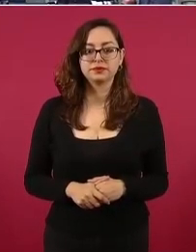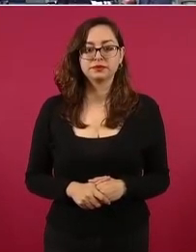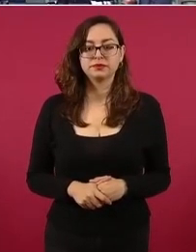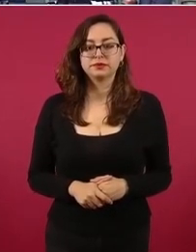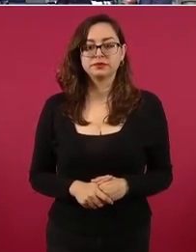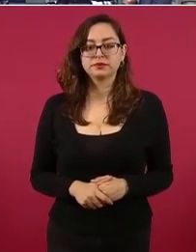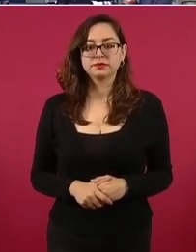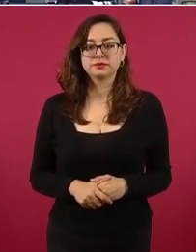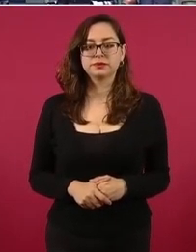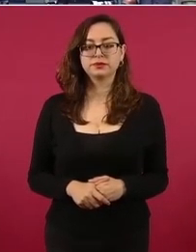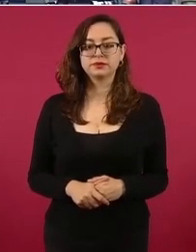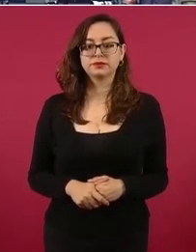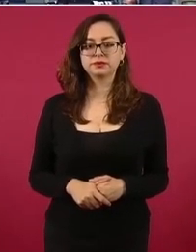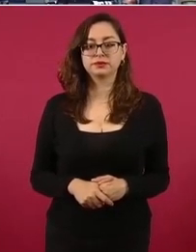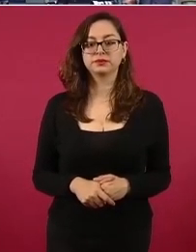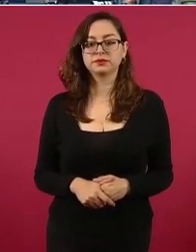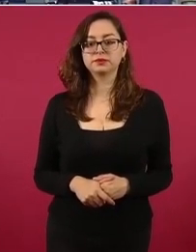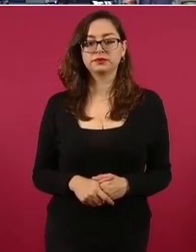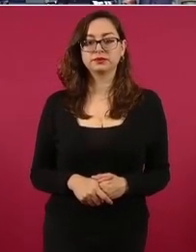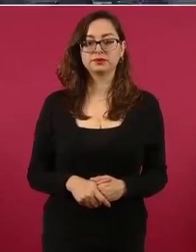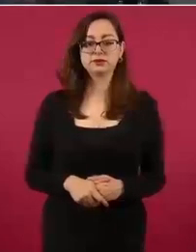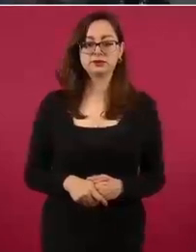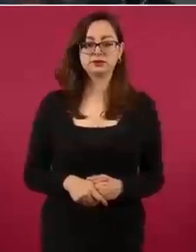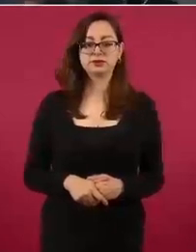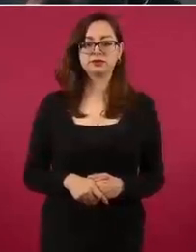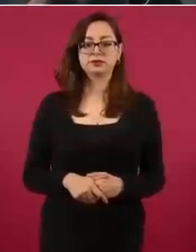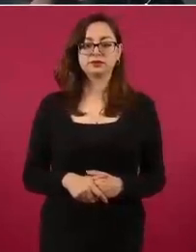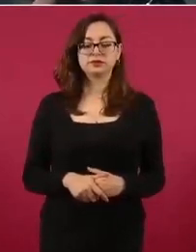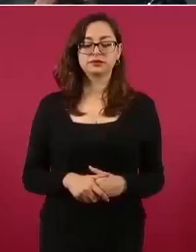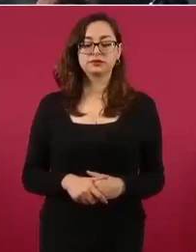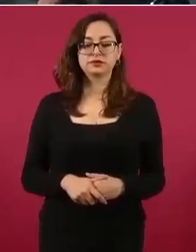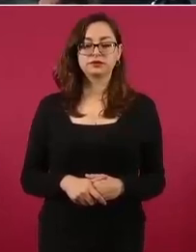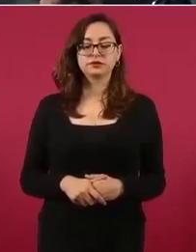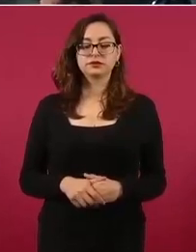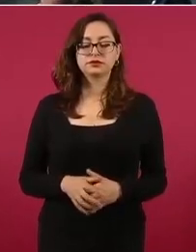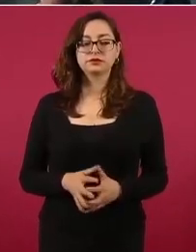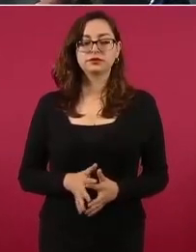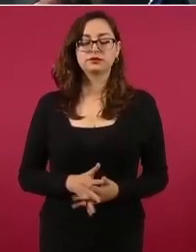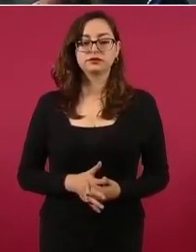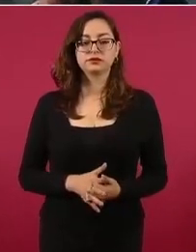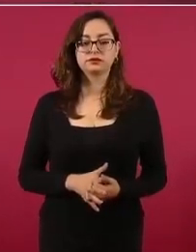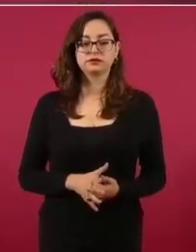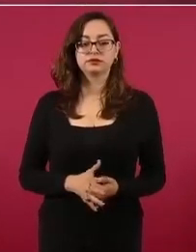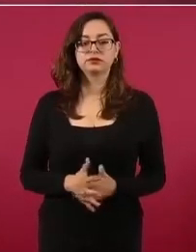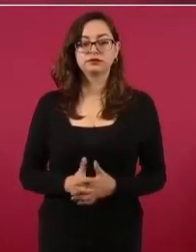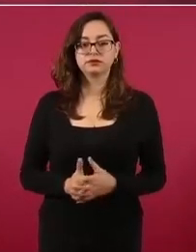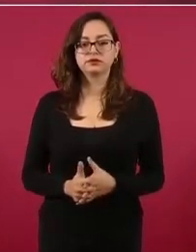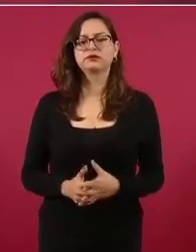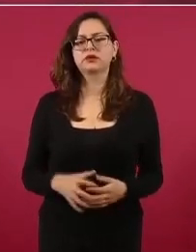Sí, han habido denuncias, incluso se trató hasta en el Congreso.